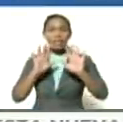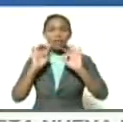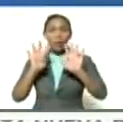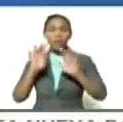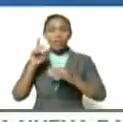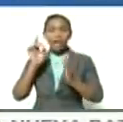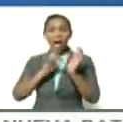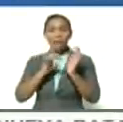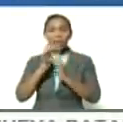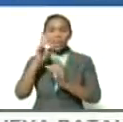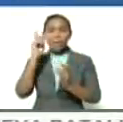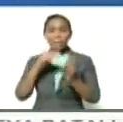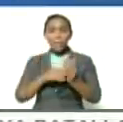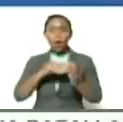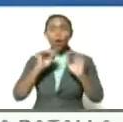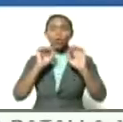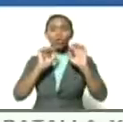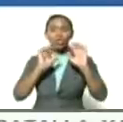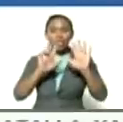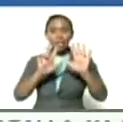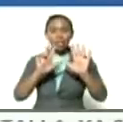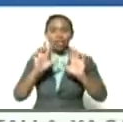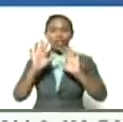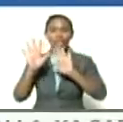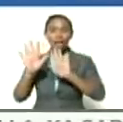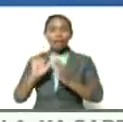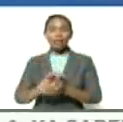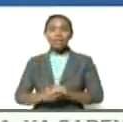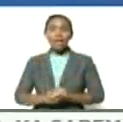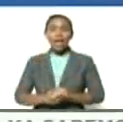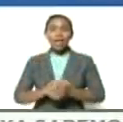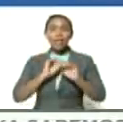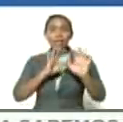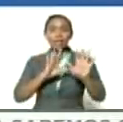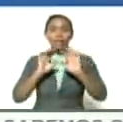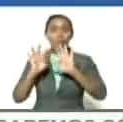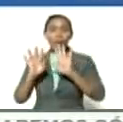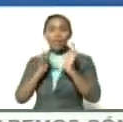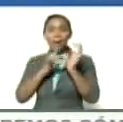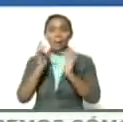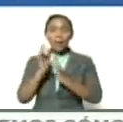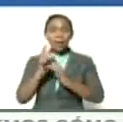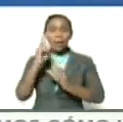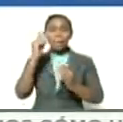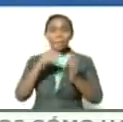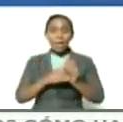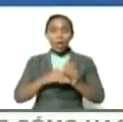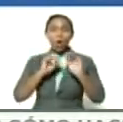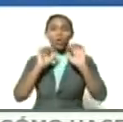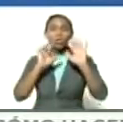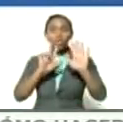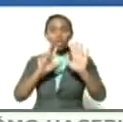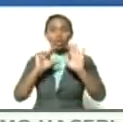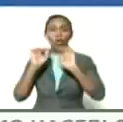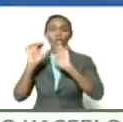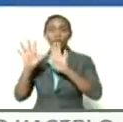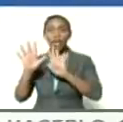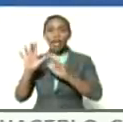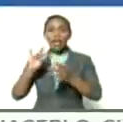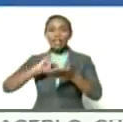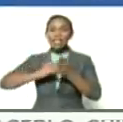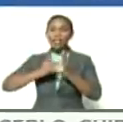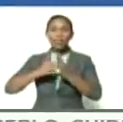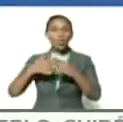abril de 1810 19 de abril de 1810 que significó para